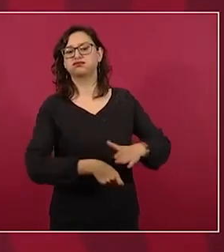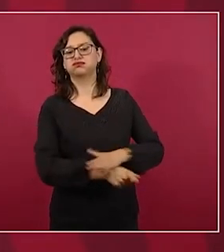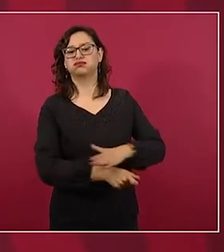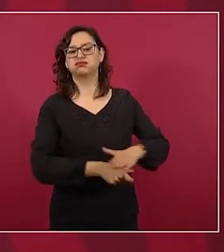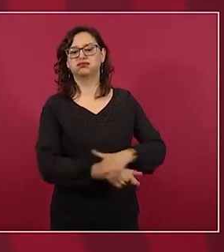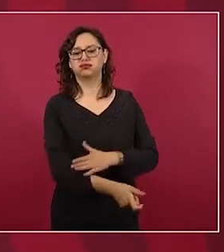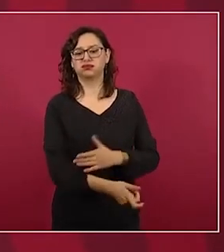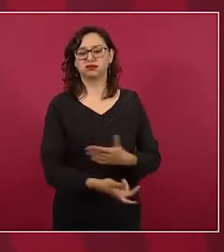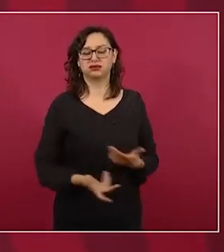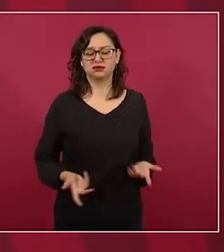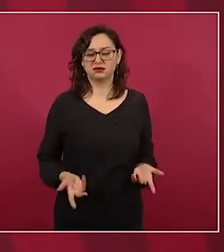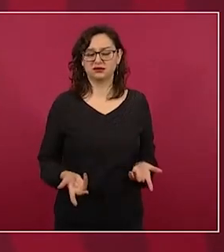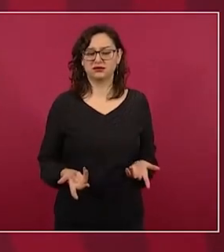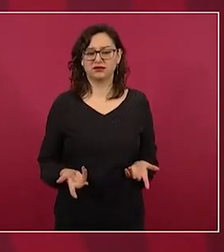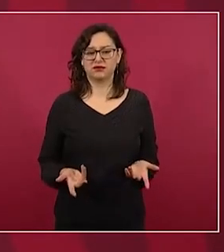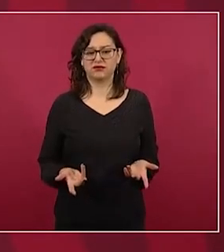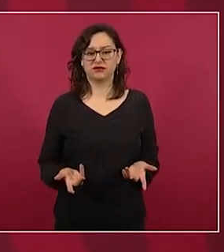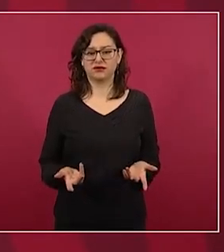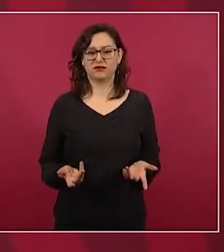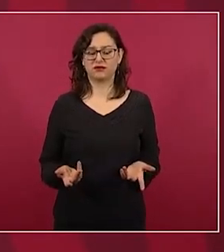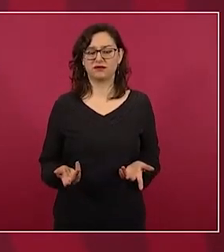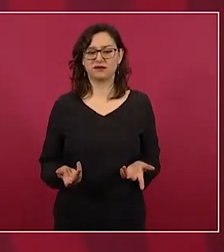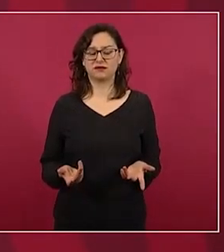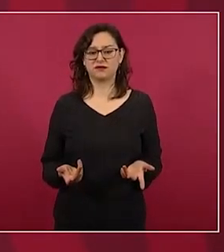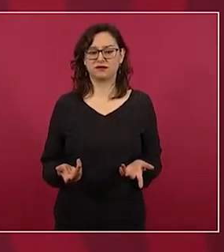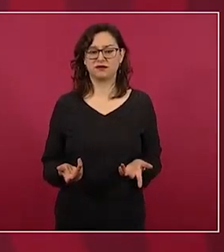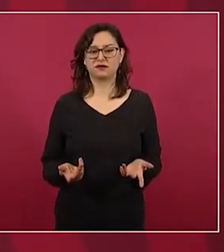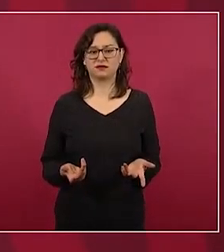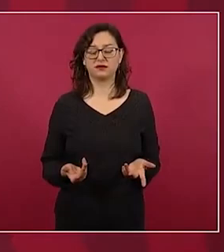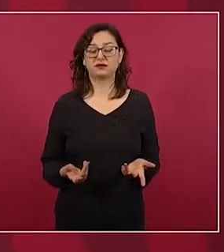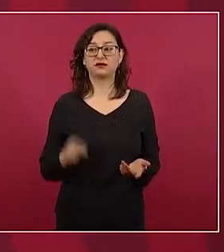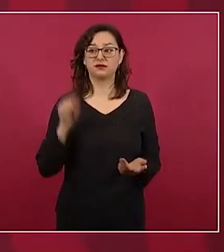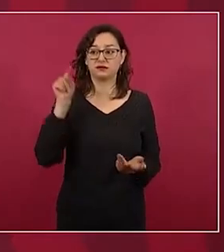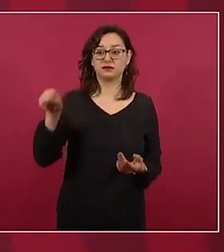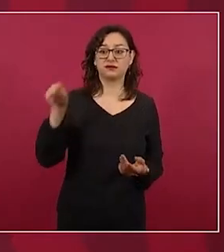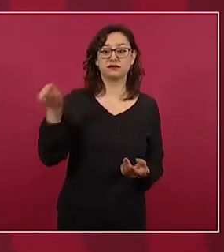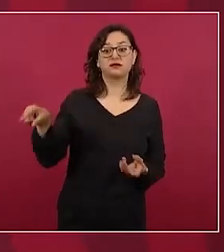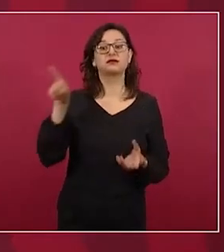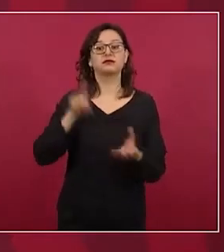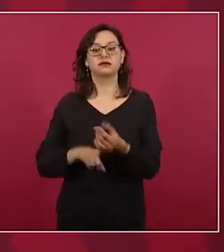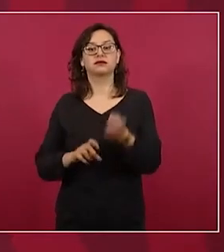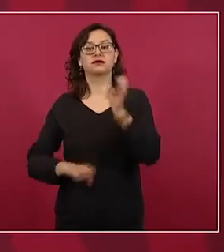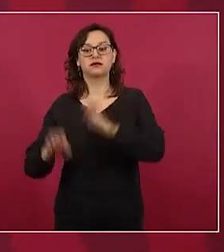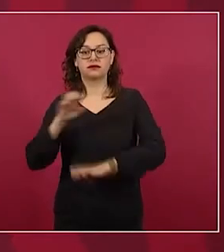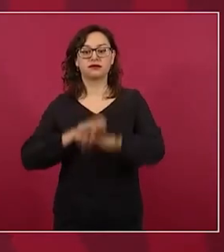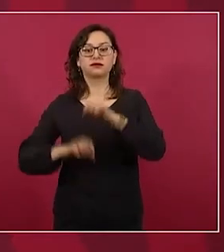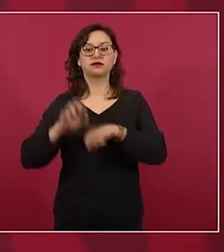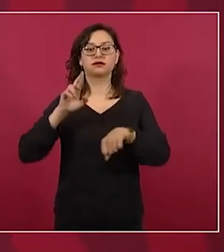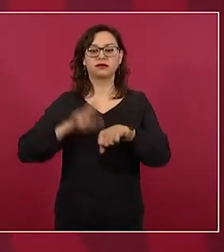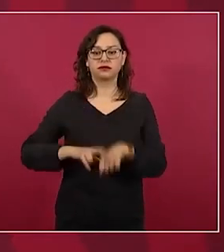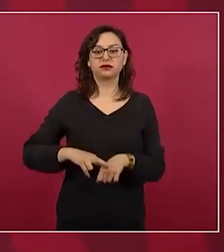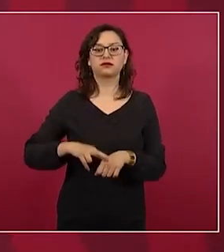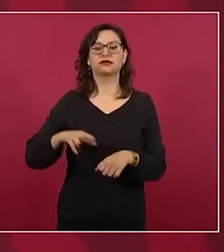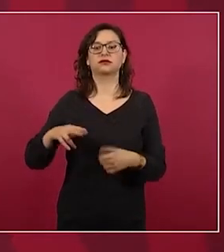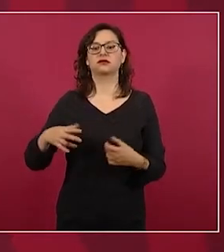financiados por empresas, grupos de intereses creados,